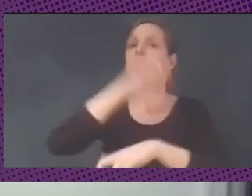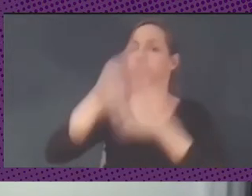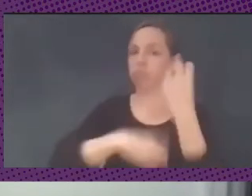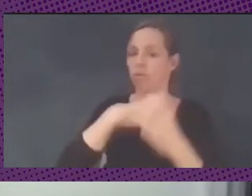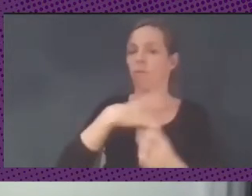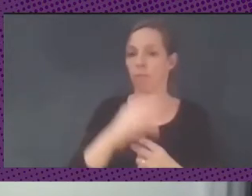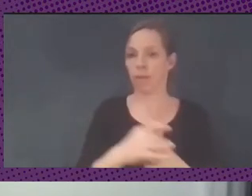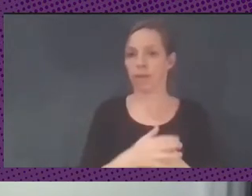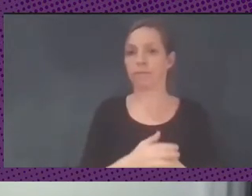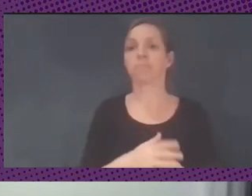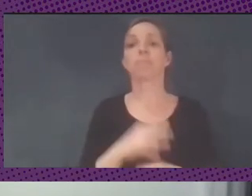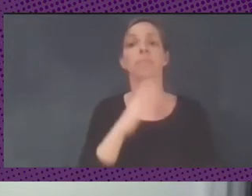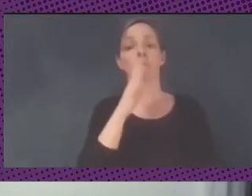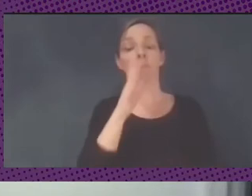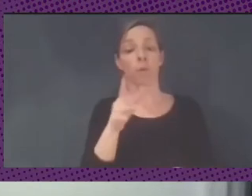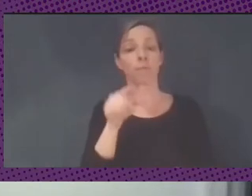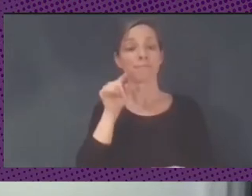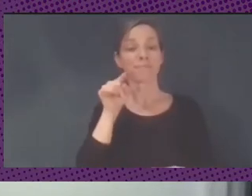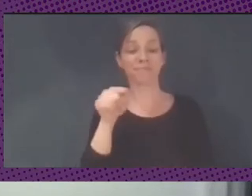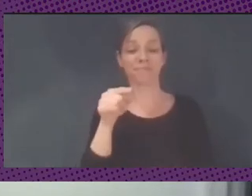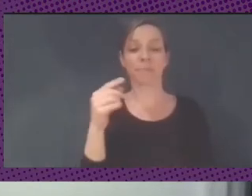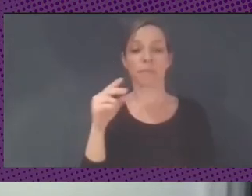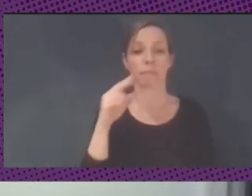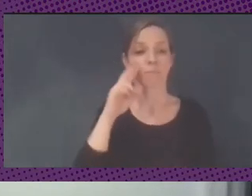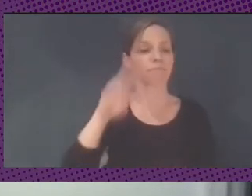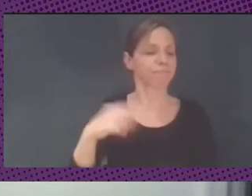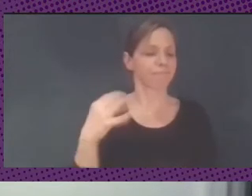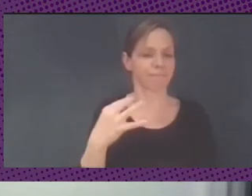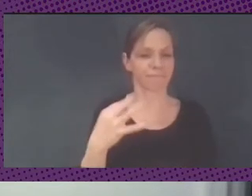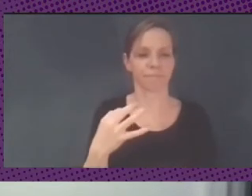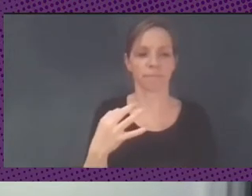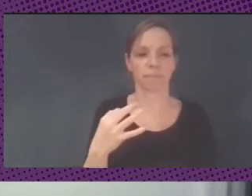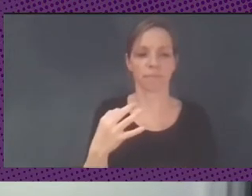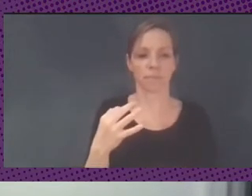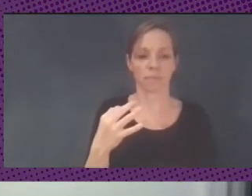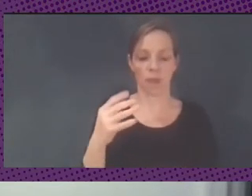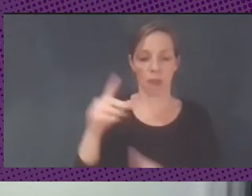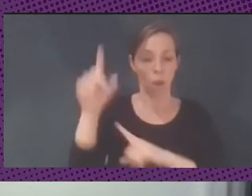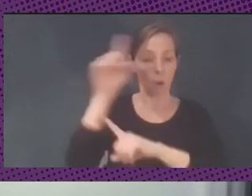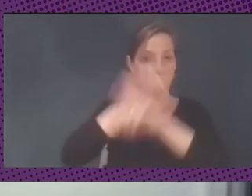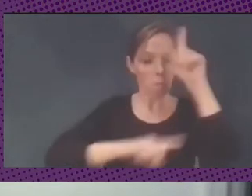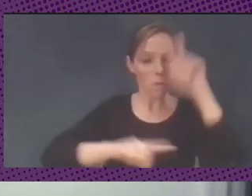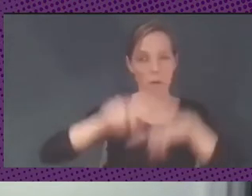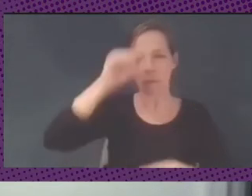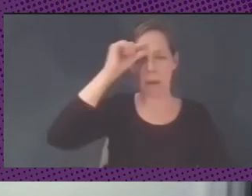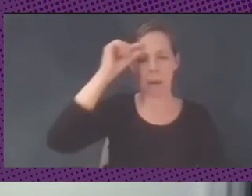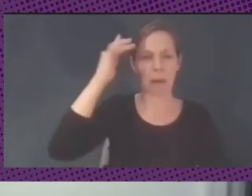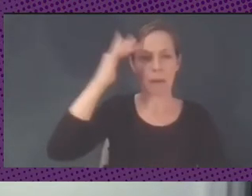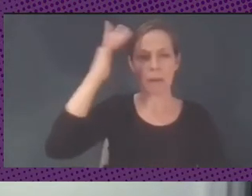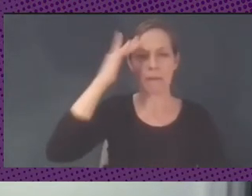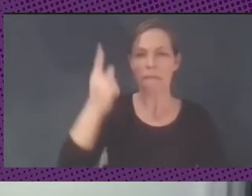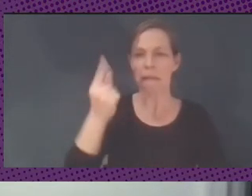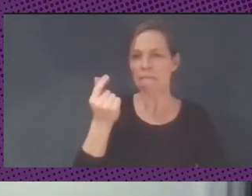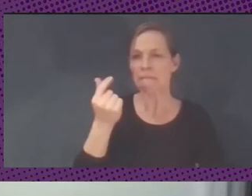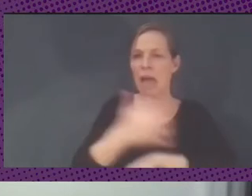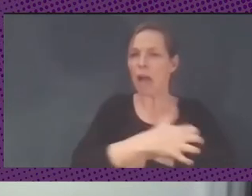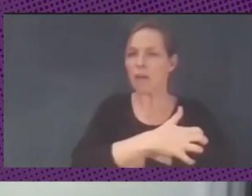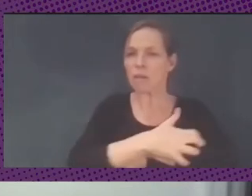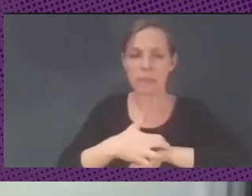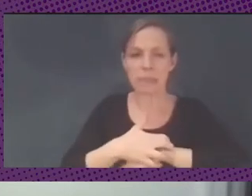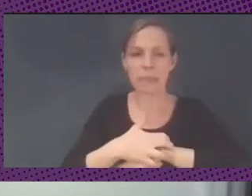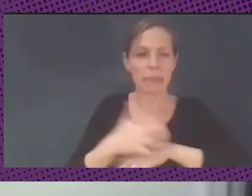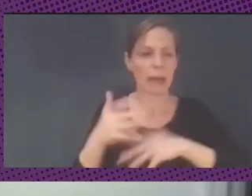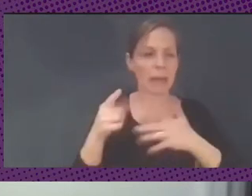porque esos APPs son una salida para los gobiernos del problema ideológico de la austeridad, donde vos tenés discursos de